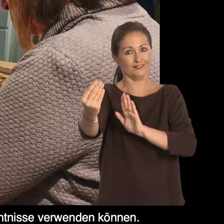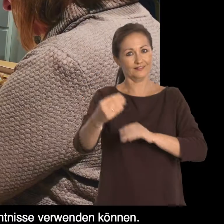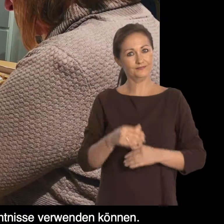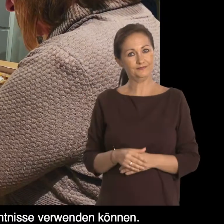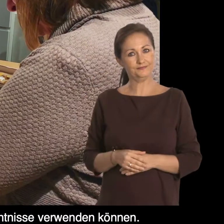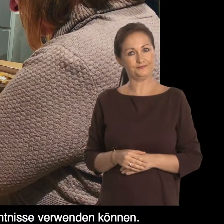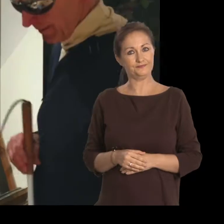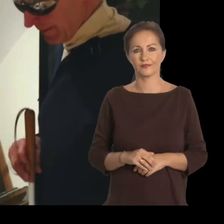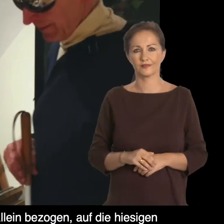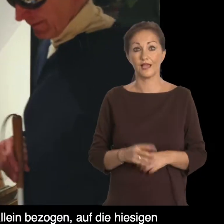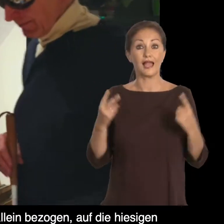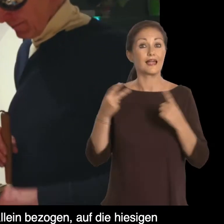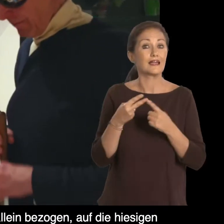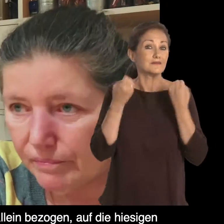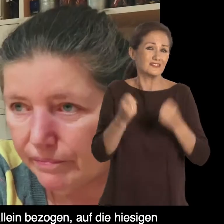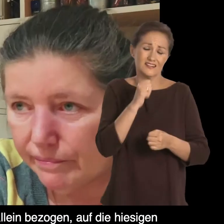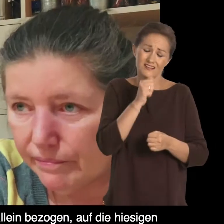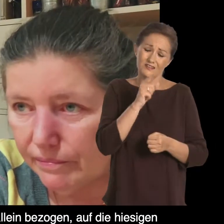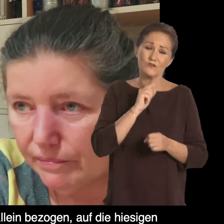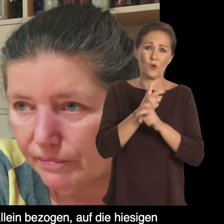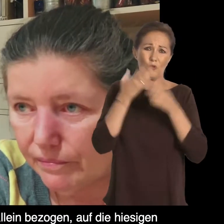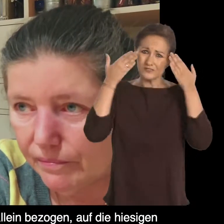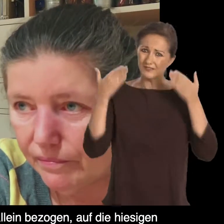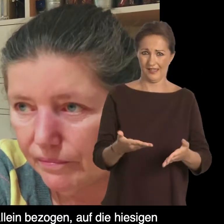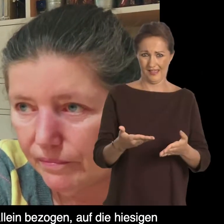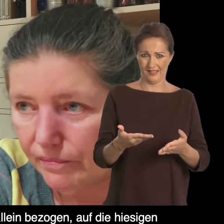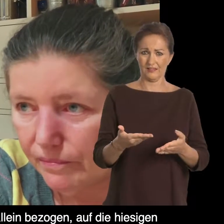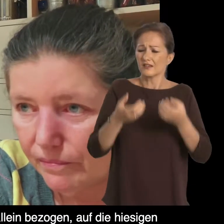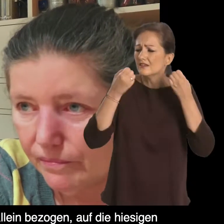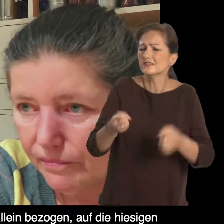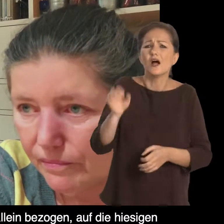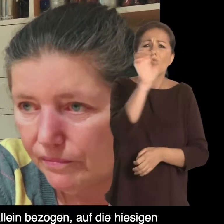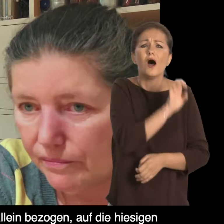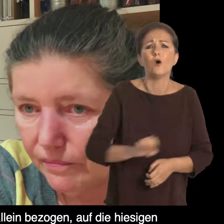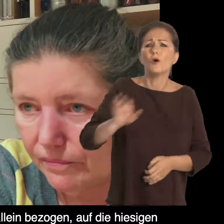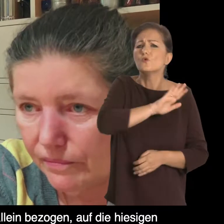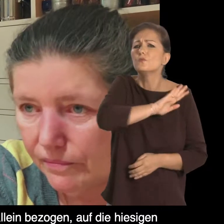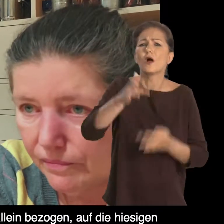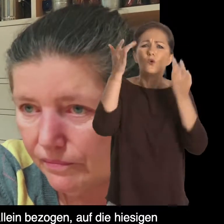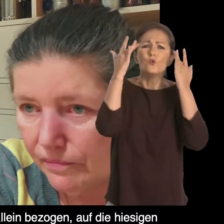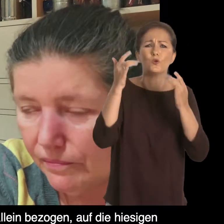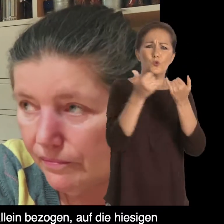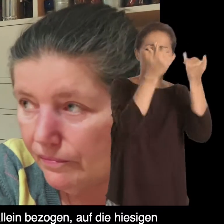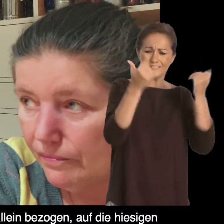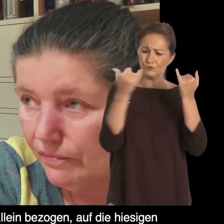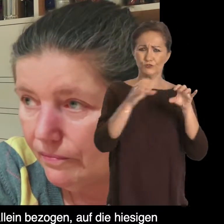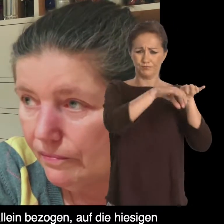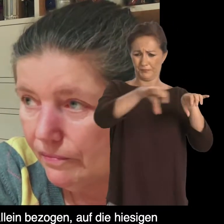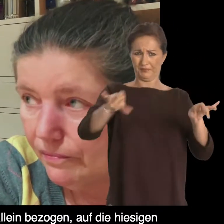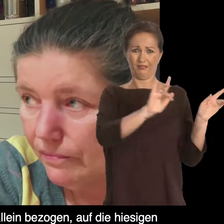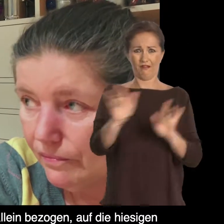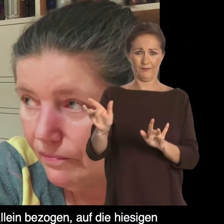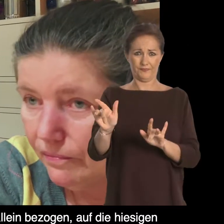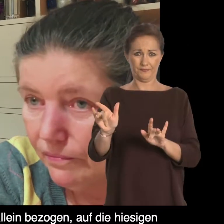aprendizajes que nosotros hemos hecho. El arte de aplicación no solo en Estados Unidos, sino en las instituciones culturales y culturales, sino